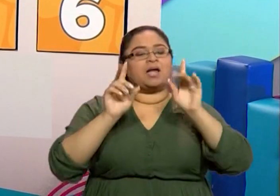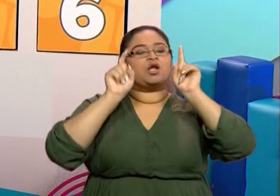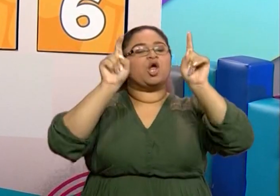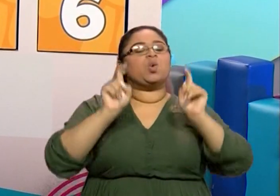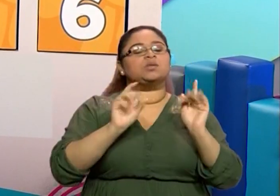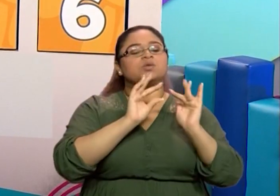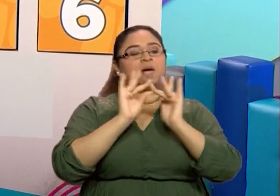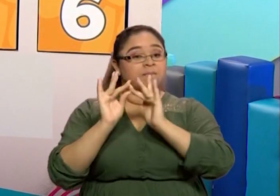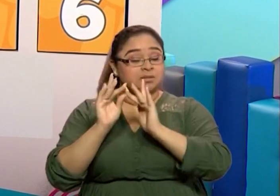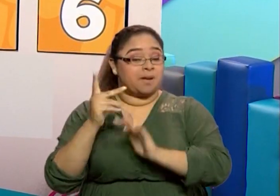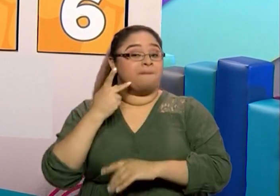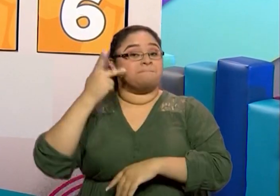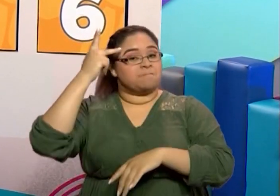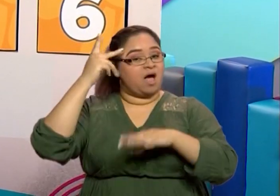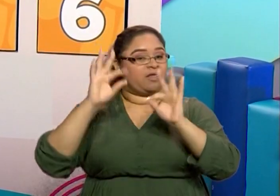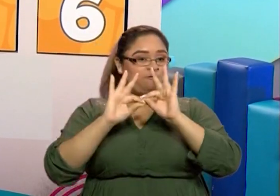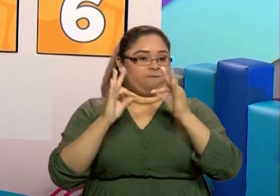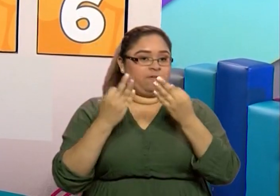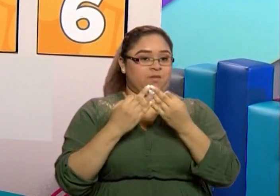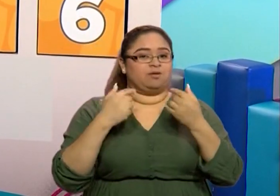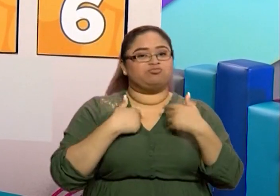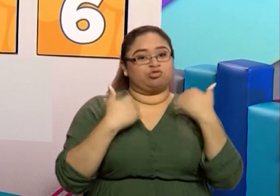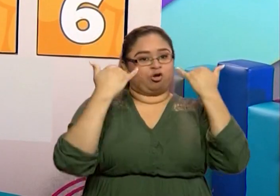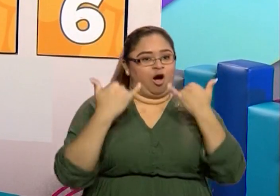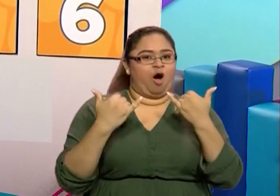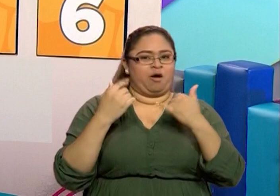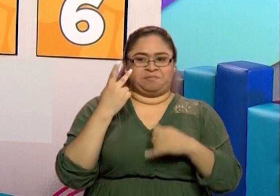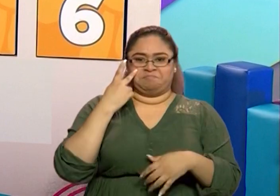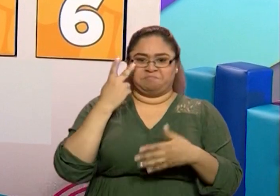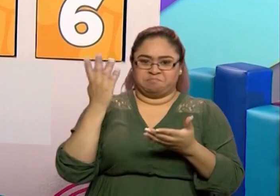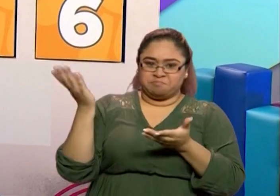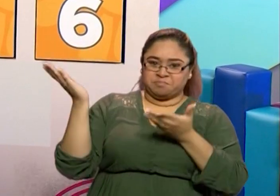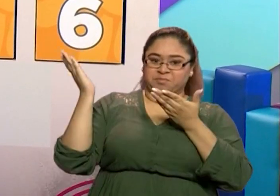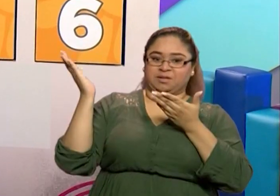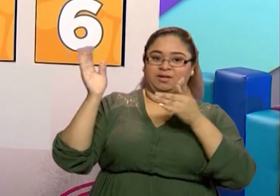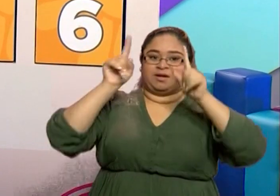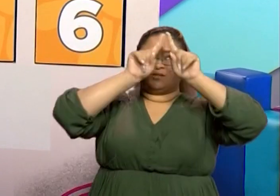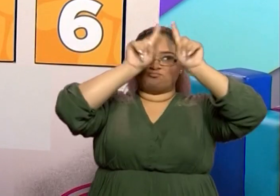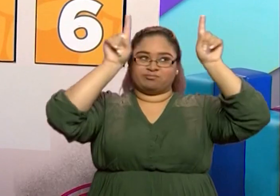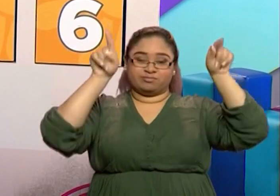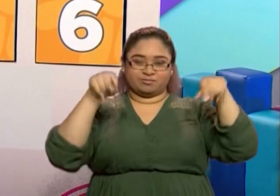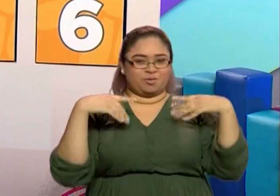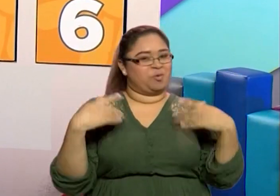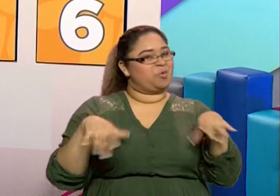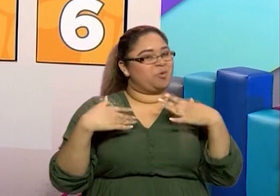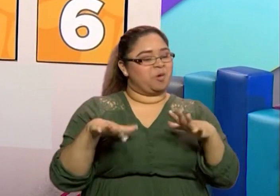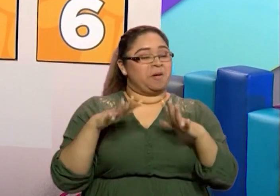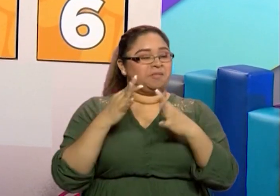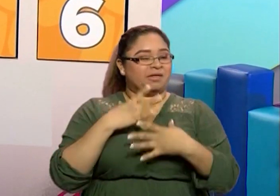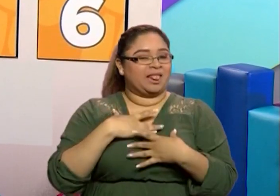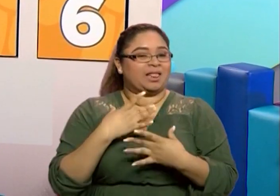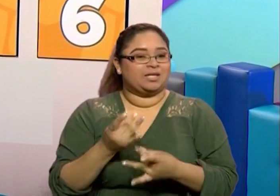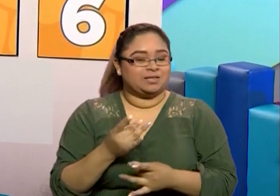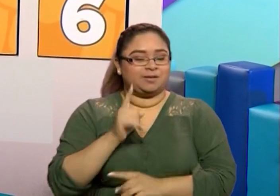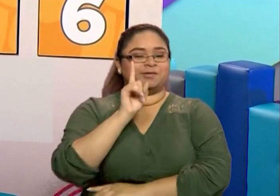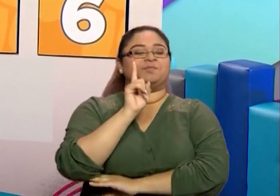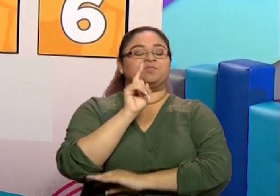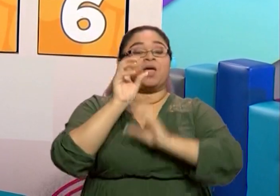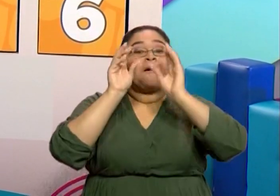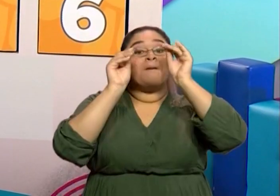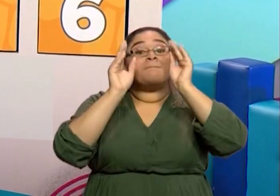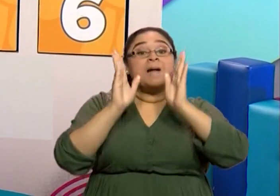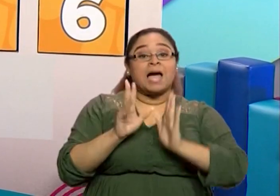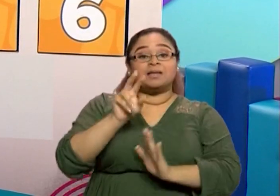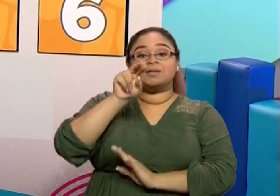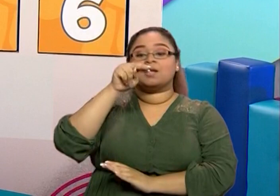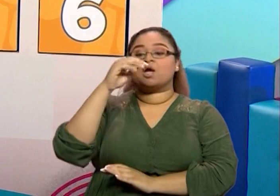familia. Ahorita estoy aquí y tengo aquí un tablero muy interesante. La maestra Noemí nos habló